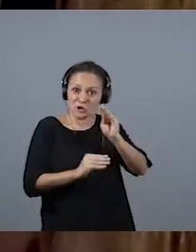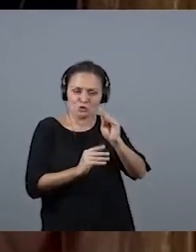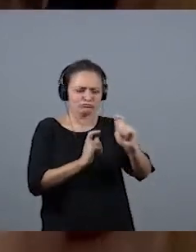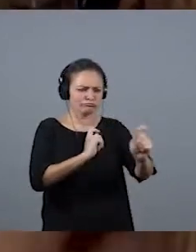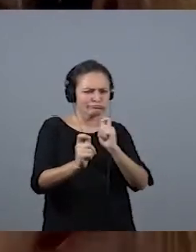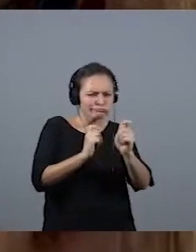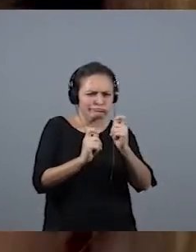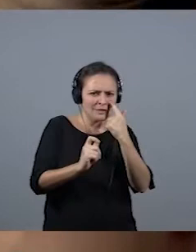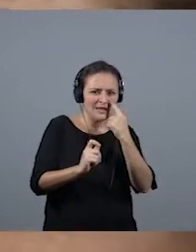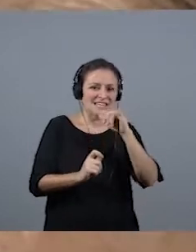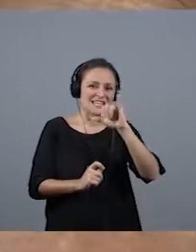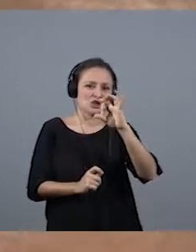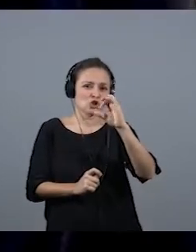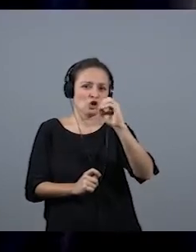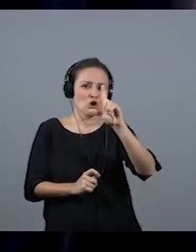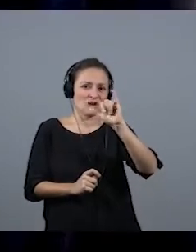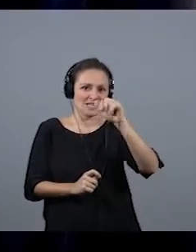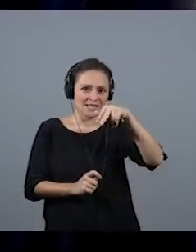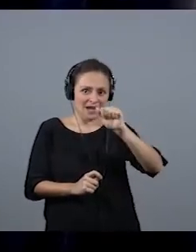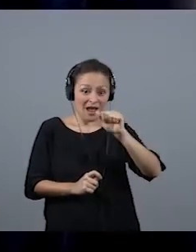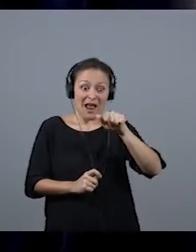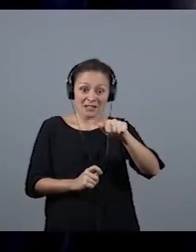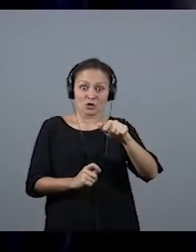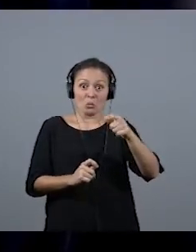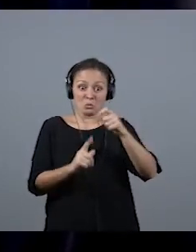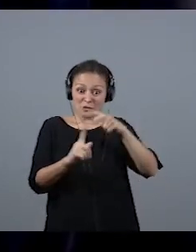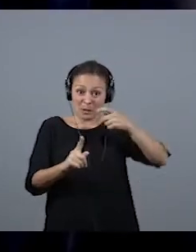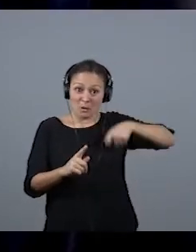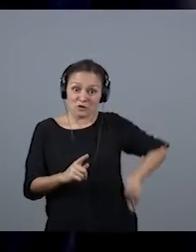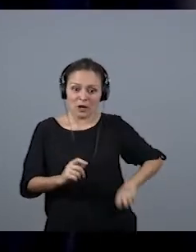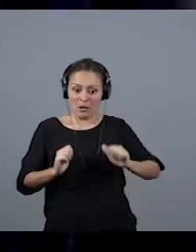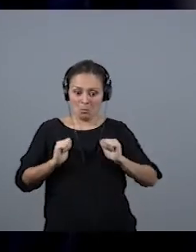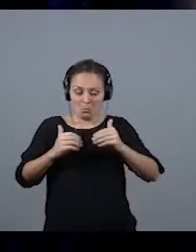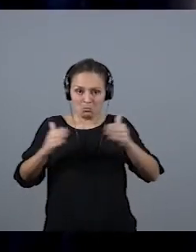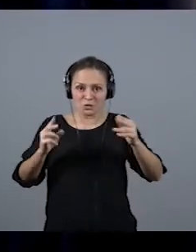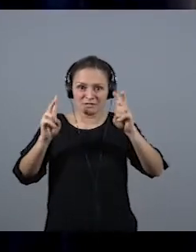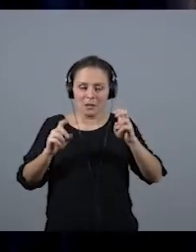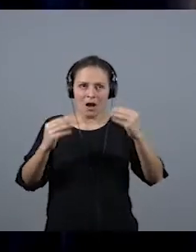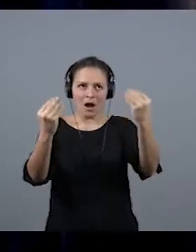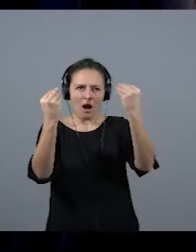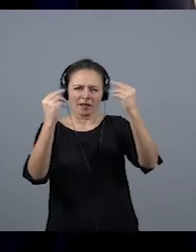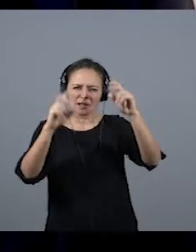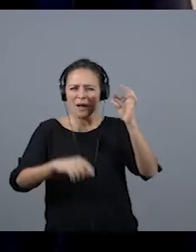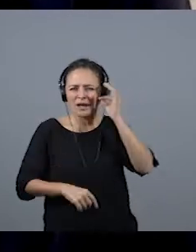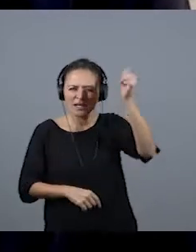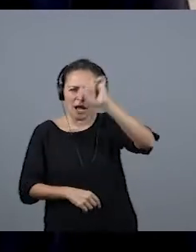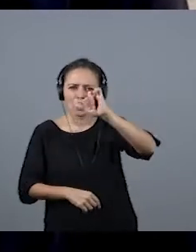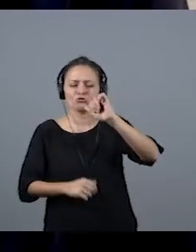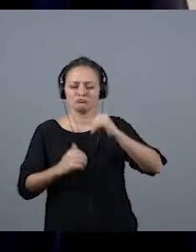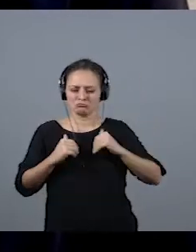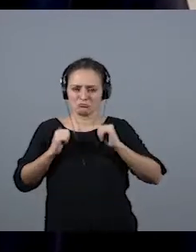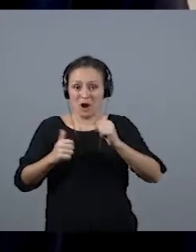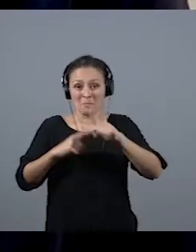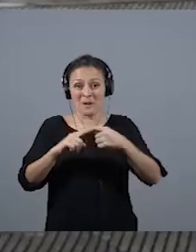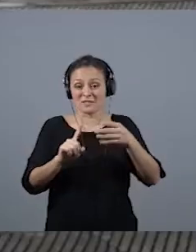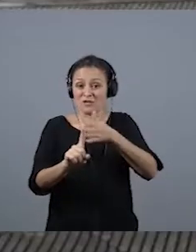Profesionalmente, fue el inicio en mi carrera para la formación específica en género y el tratamiento de la violencia de género en los